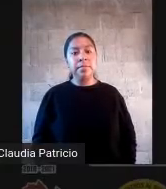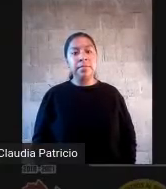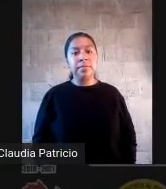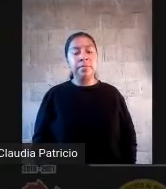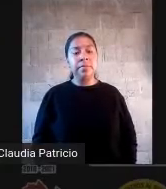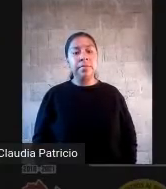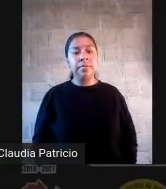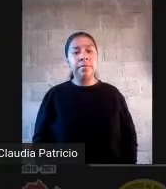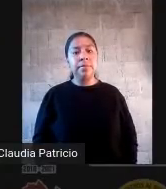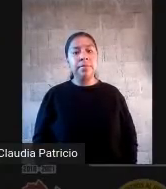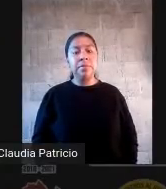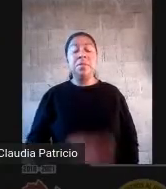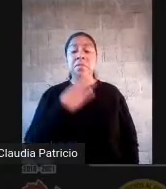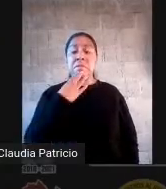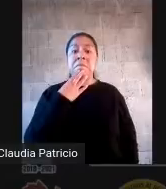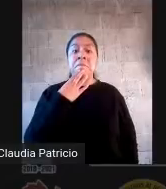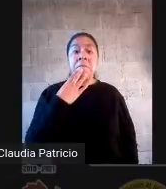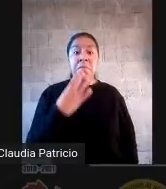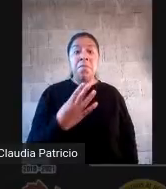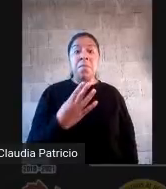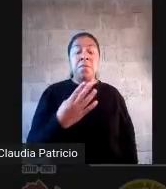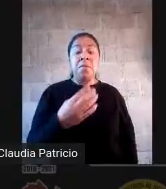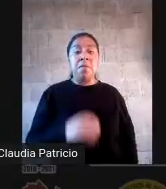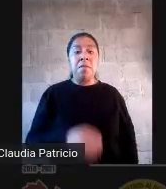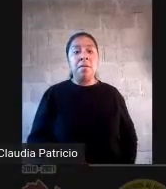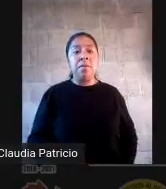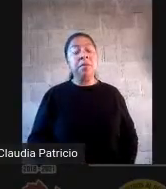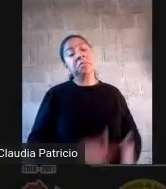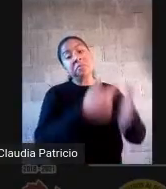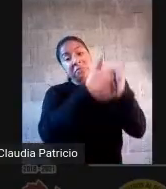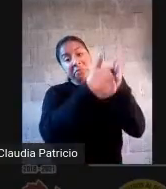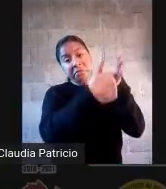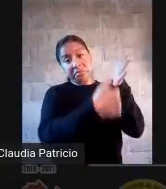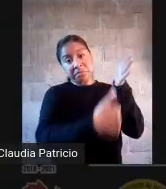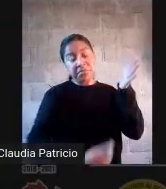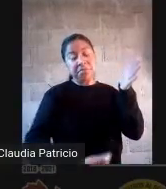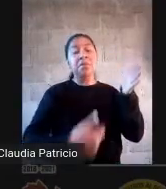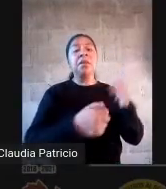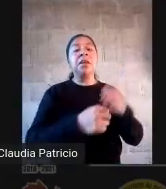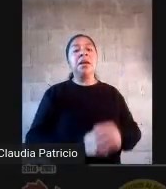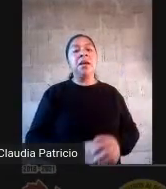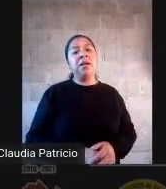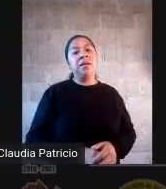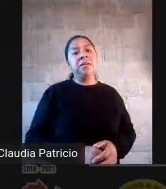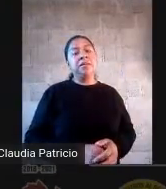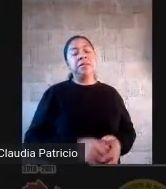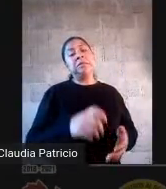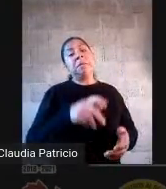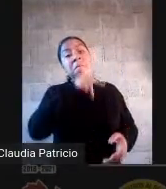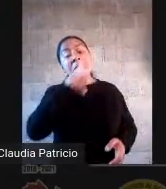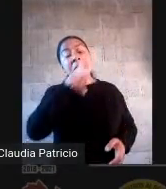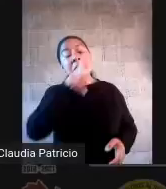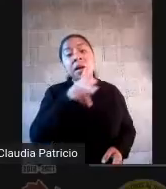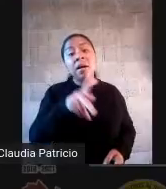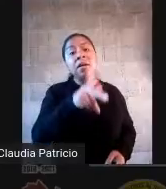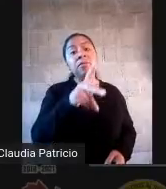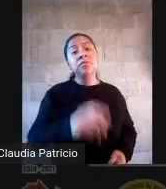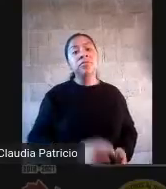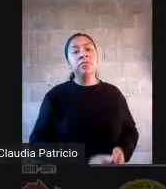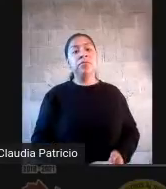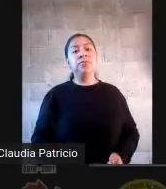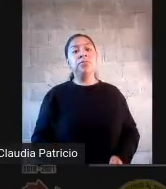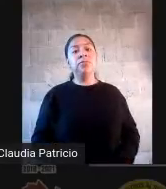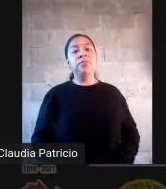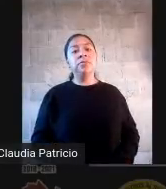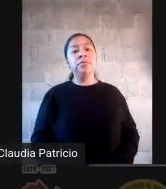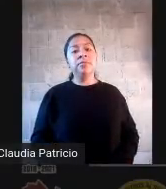Muy bien. Hay quien usa rúbricas, listas de cotejo, rúbricas, cuestionarios. También hay quien